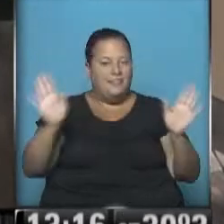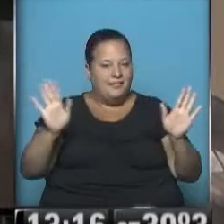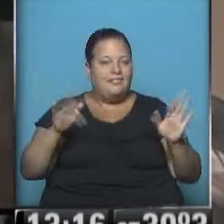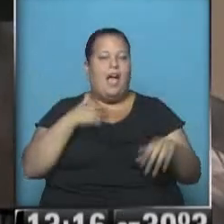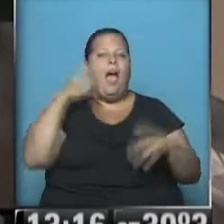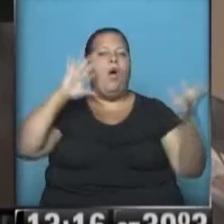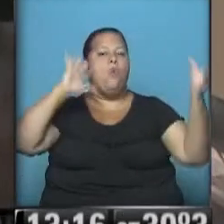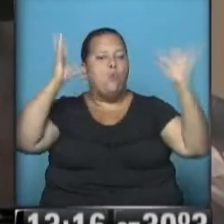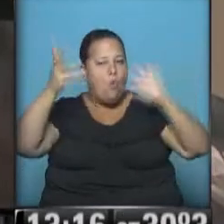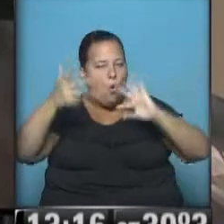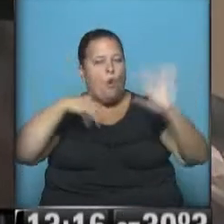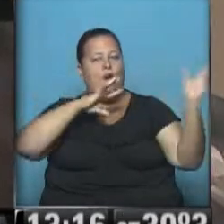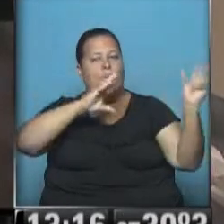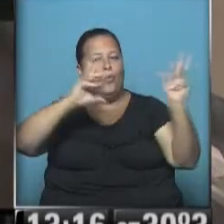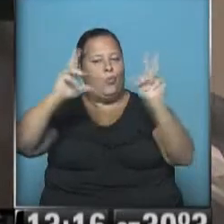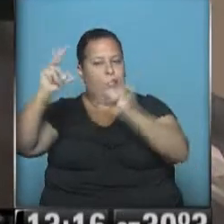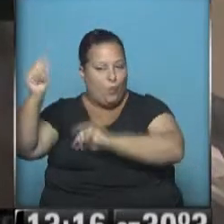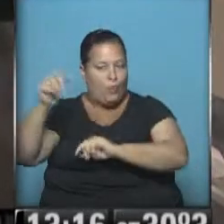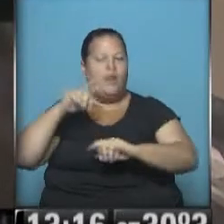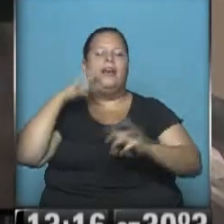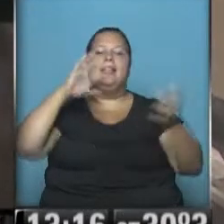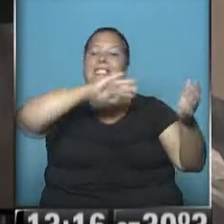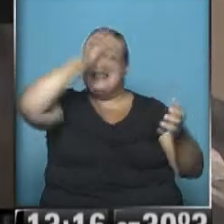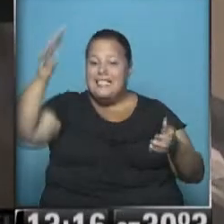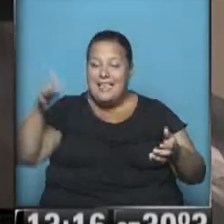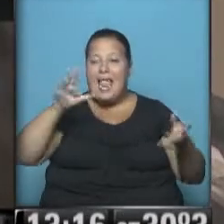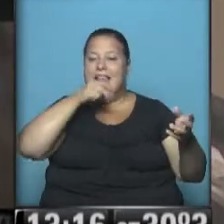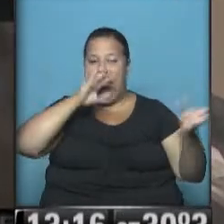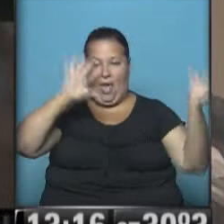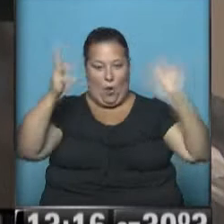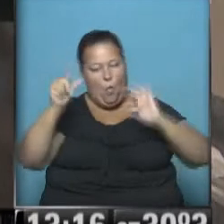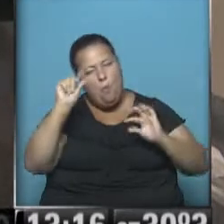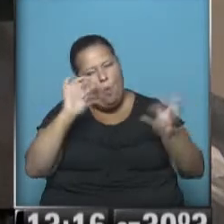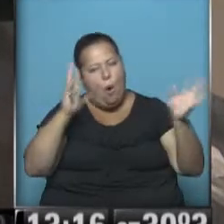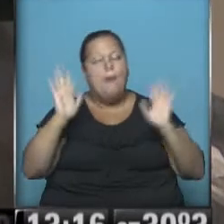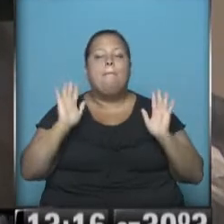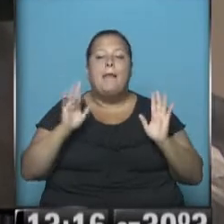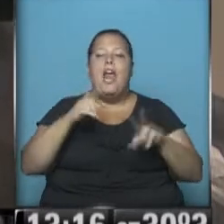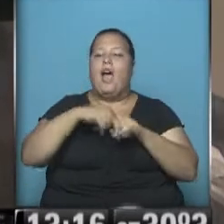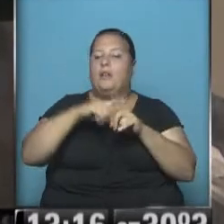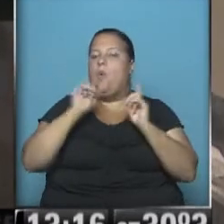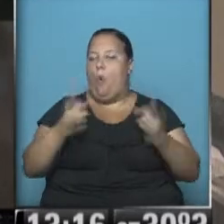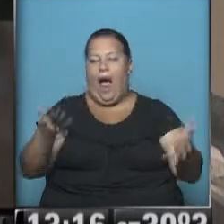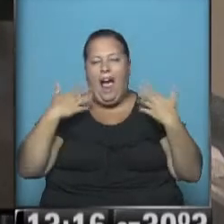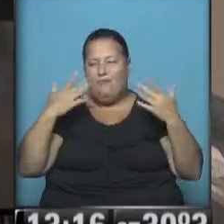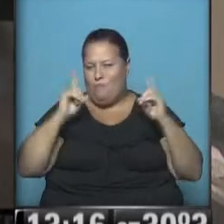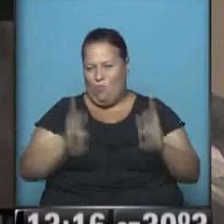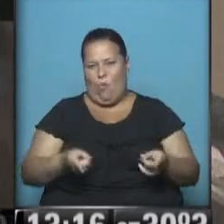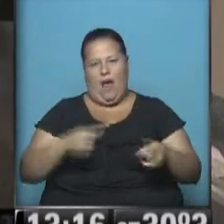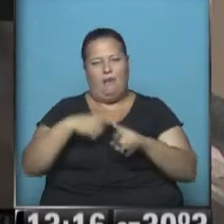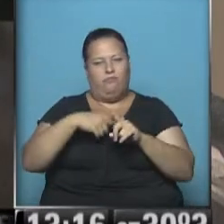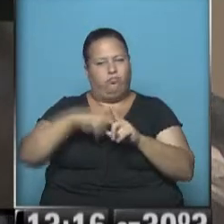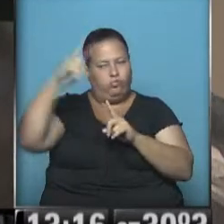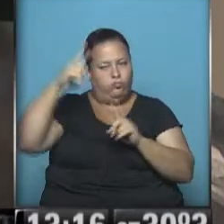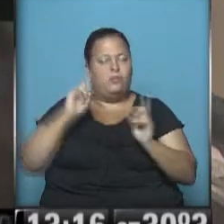esperar que la nubosidad siga avanzando hacia el este y cielo prácticamente despejado o algo nublado. Eso sí, no cambió la masa de aire, por lo tanto, seguiremos con temperaturas